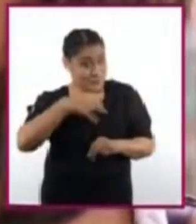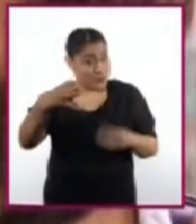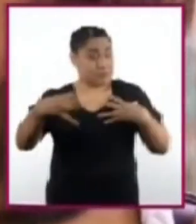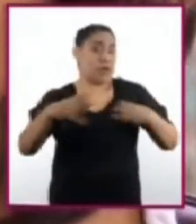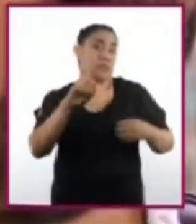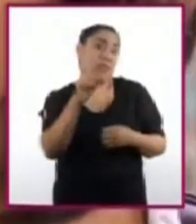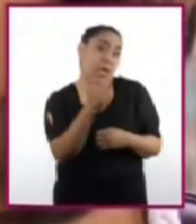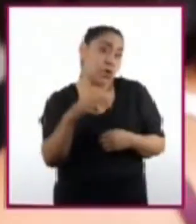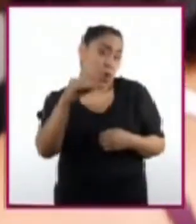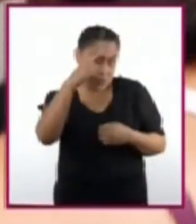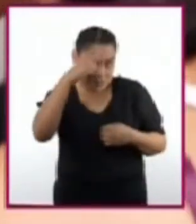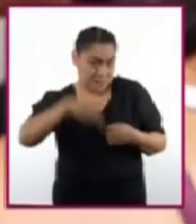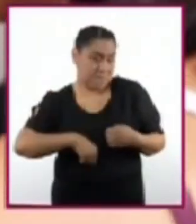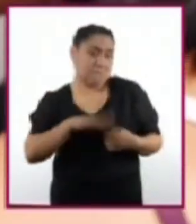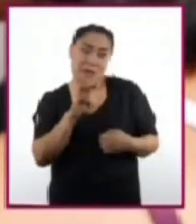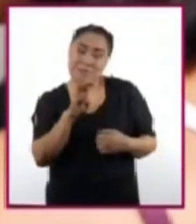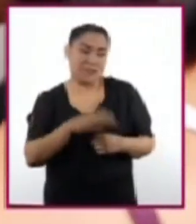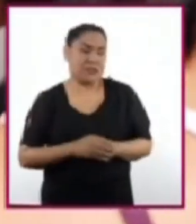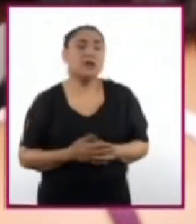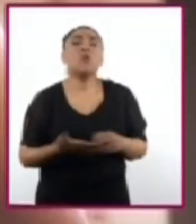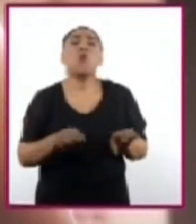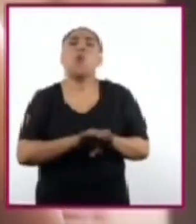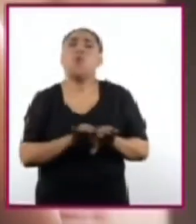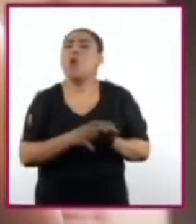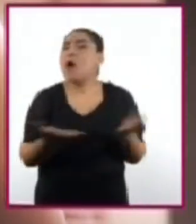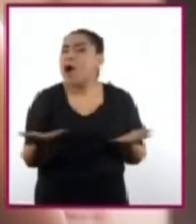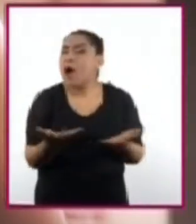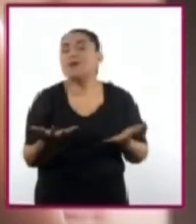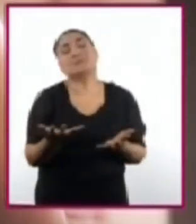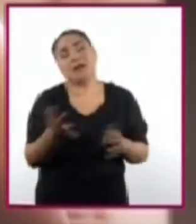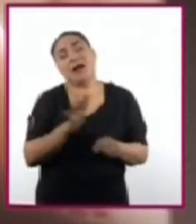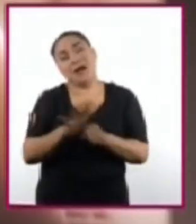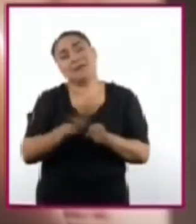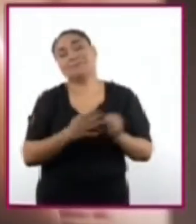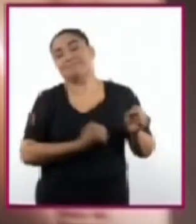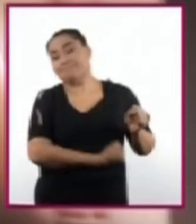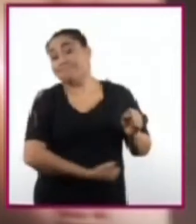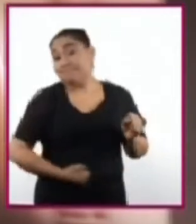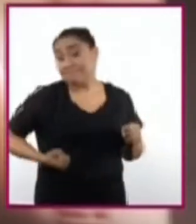perjudiciales para el feto. En este caso, el estudio recomendado es un ultrasonido.